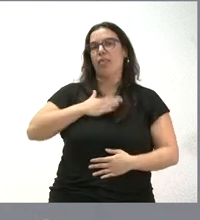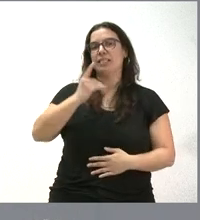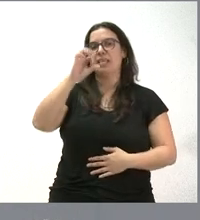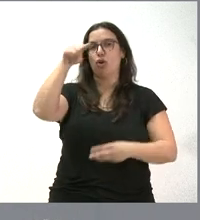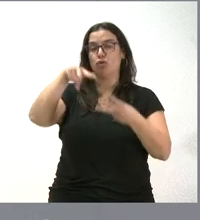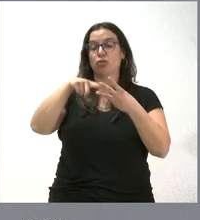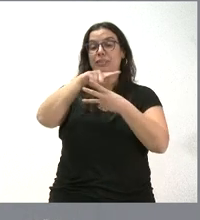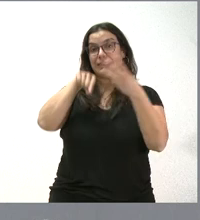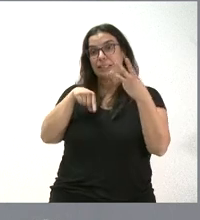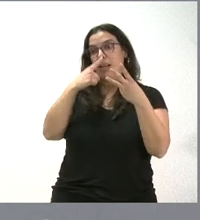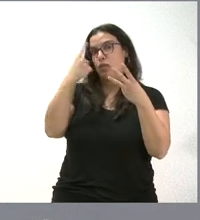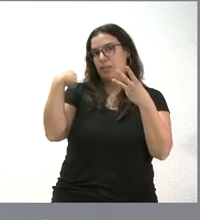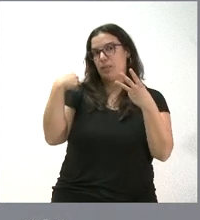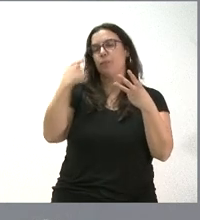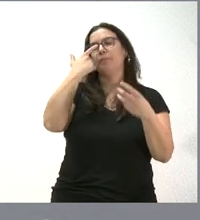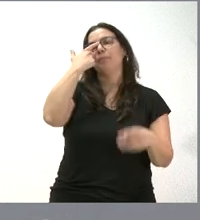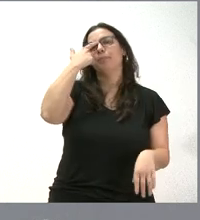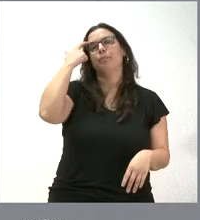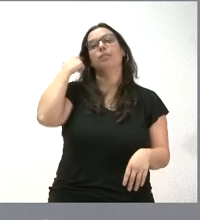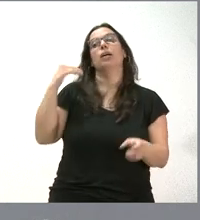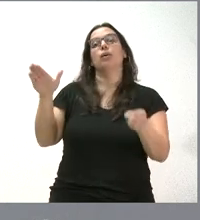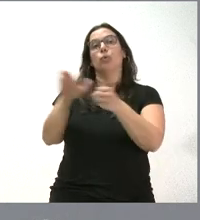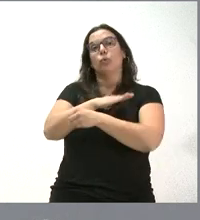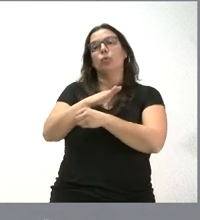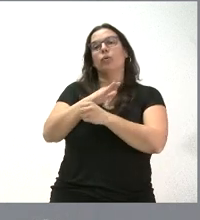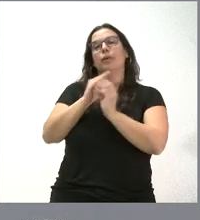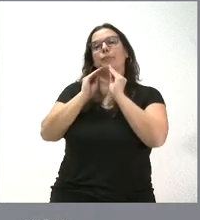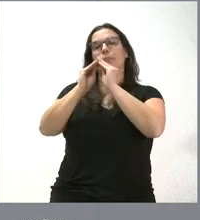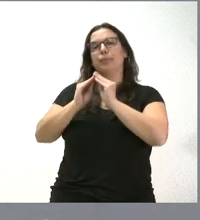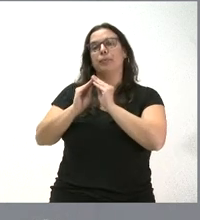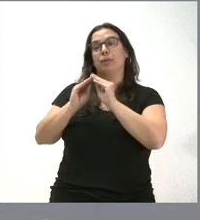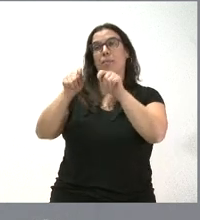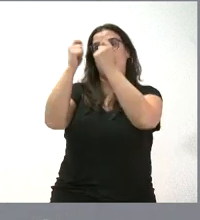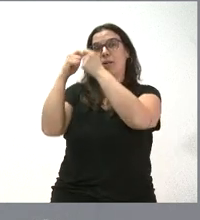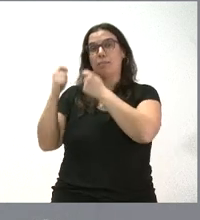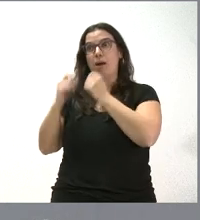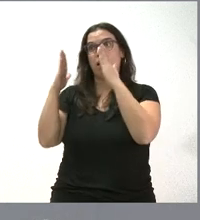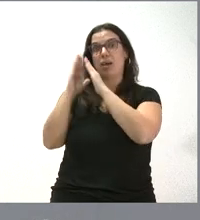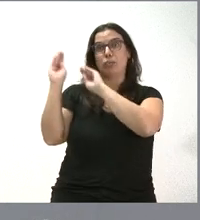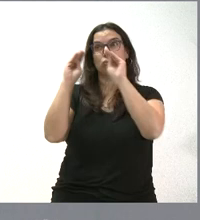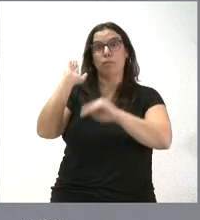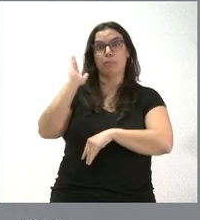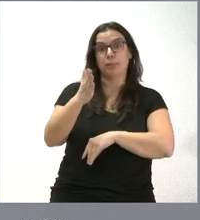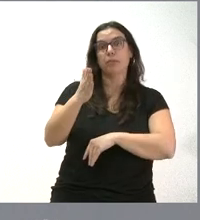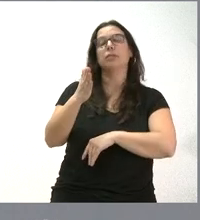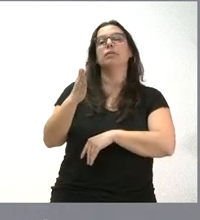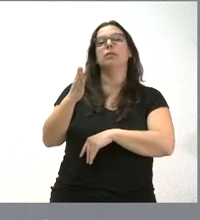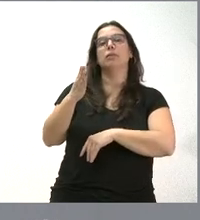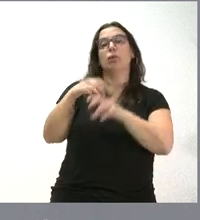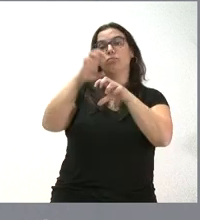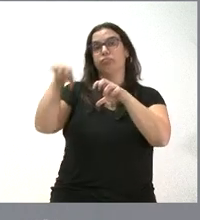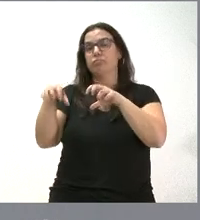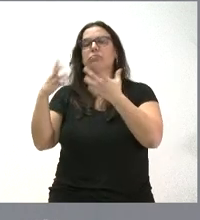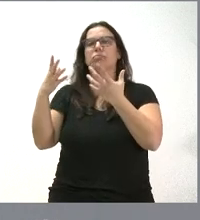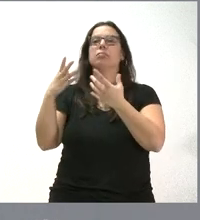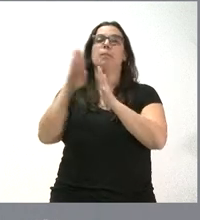y todos ellos el año pasado. Se financia el coste de la recuperación de los daños causados en sus viviendas y edificaciones complementarias, de acuerdo con el